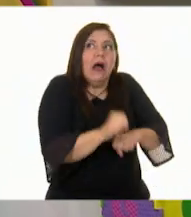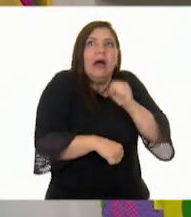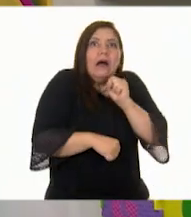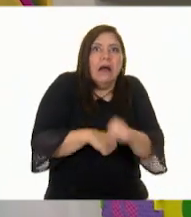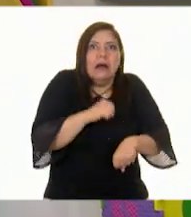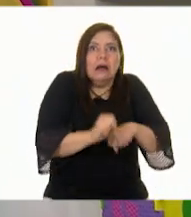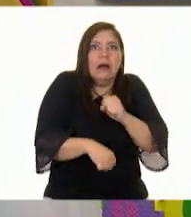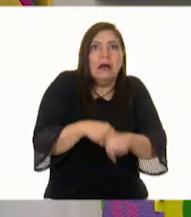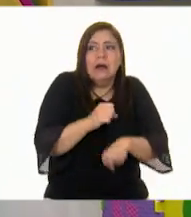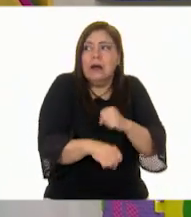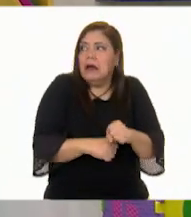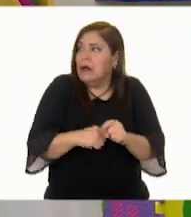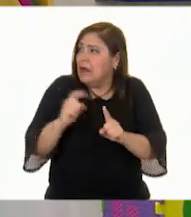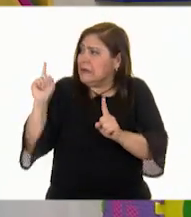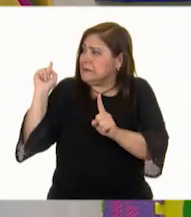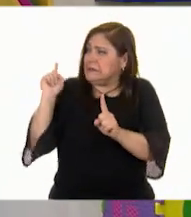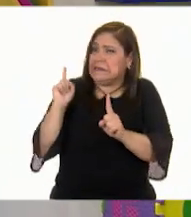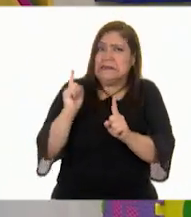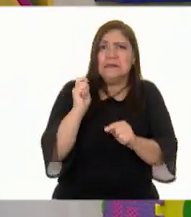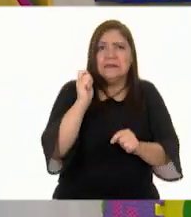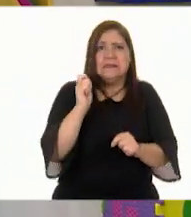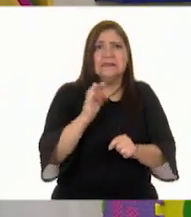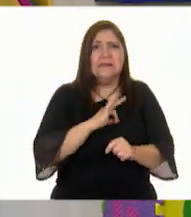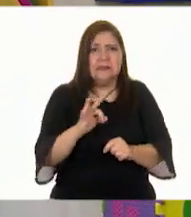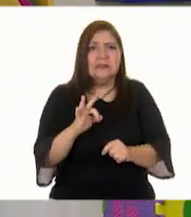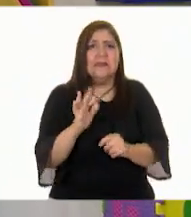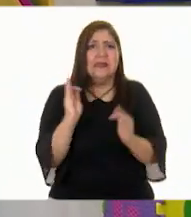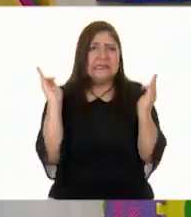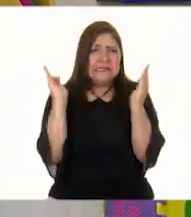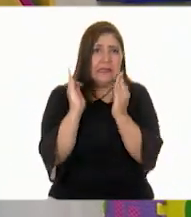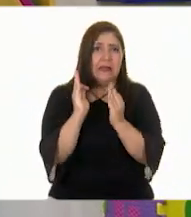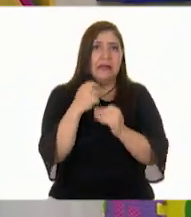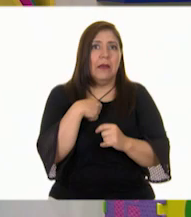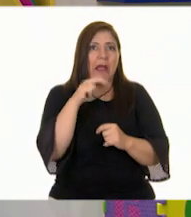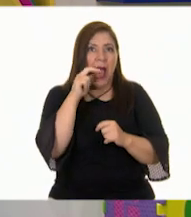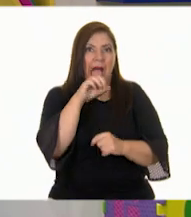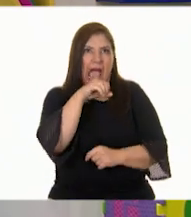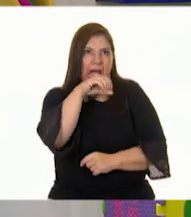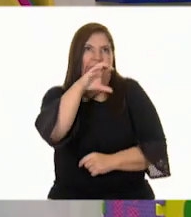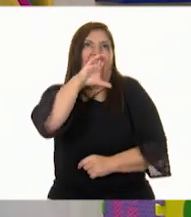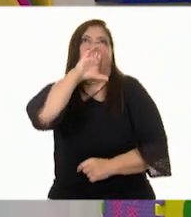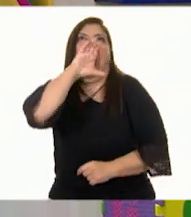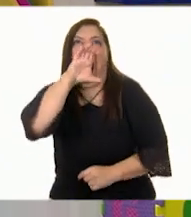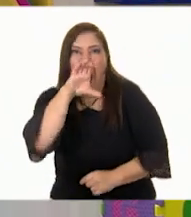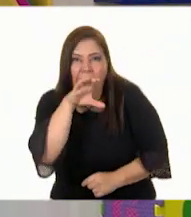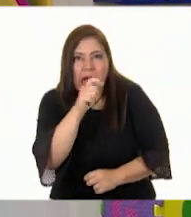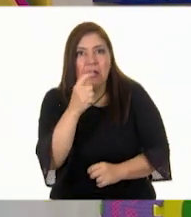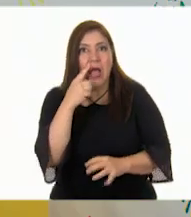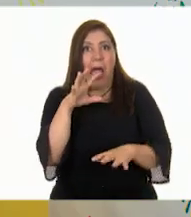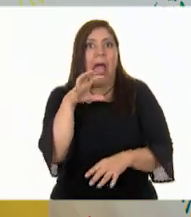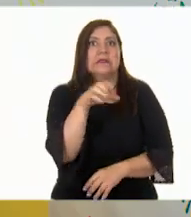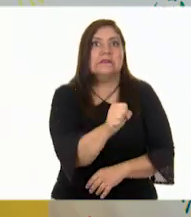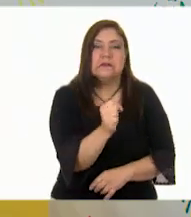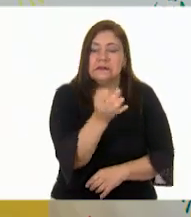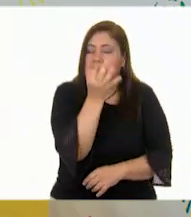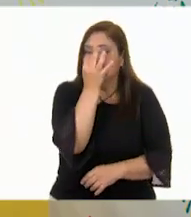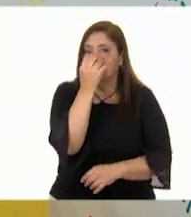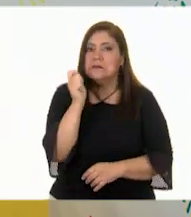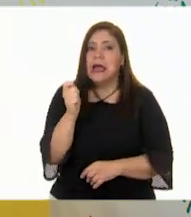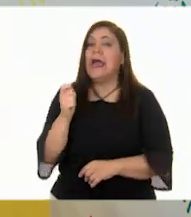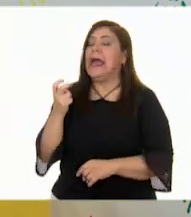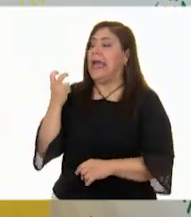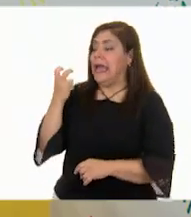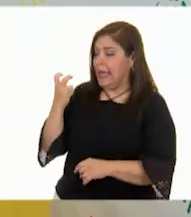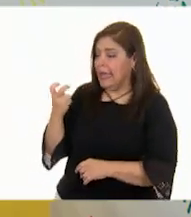él venía muy cerca y la verdad es que me dio mucho miedo porque le veía yo sus fauces y sus dientes así enormes. Bueno, esa